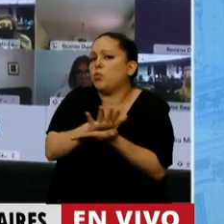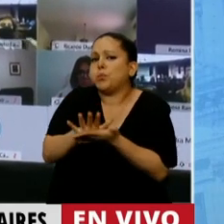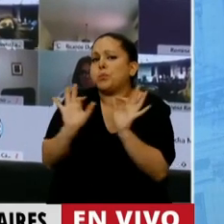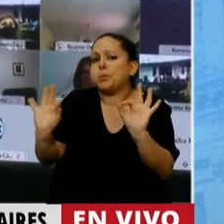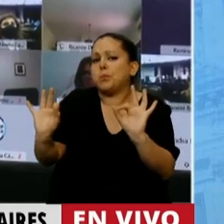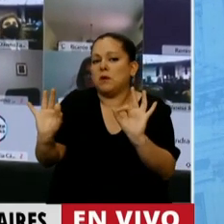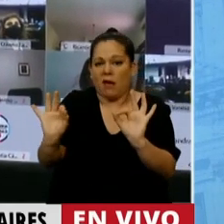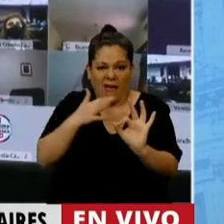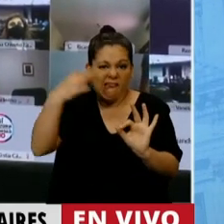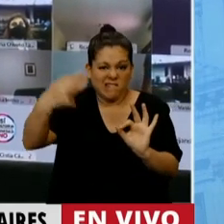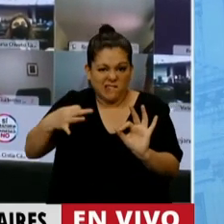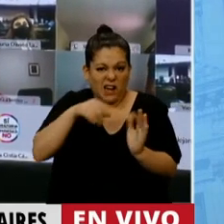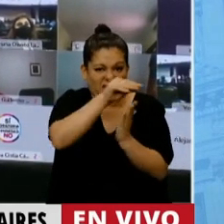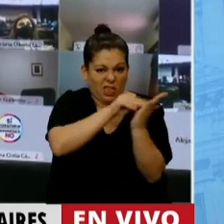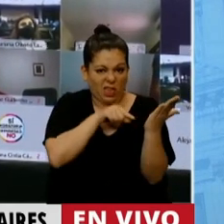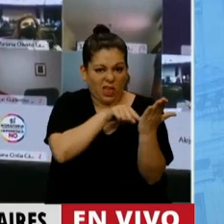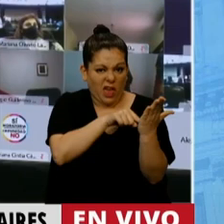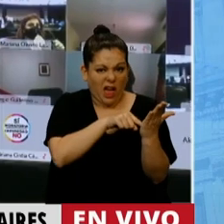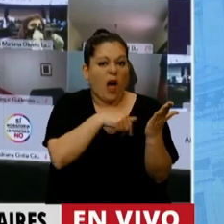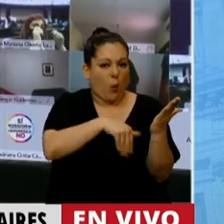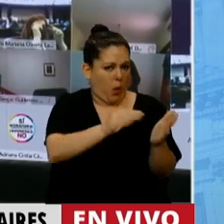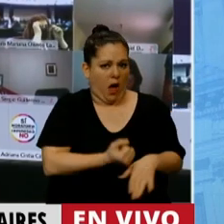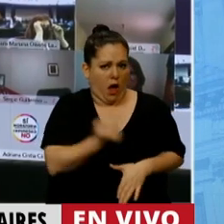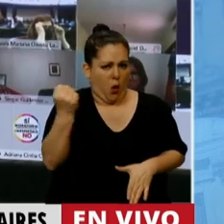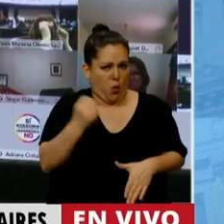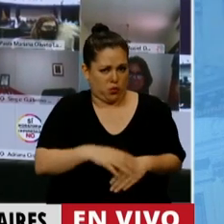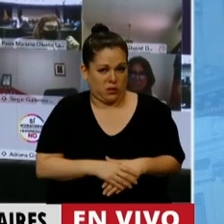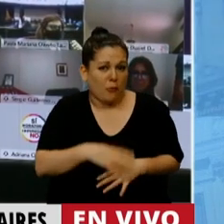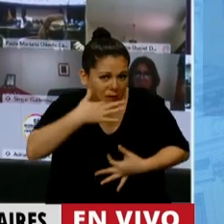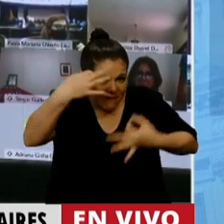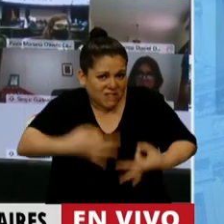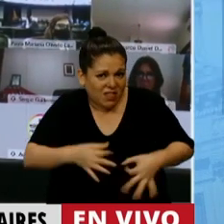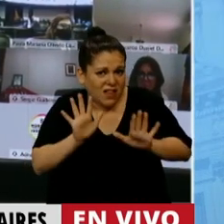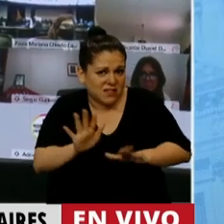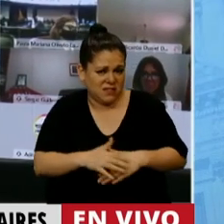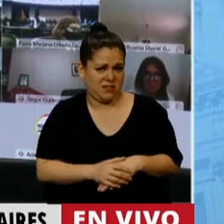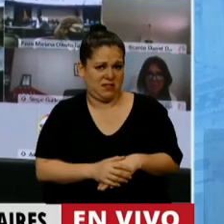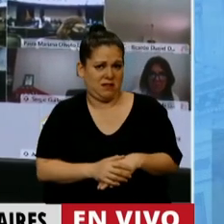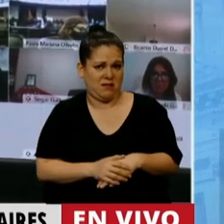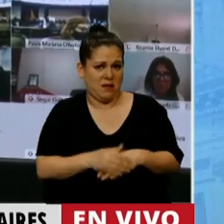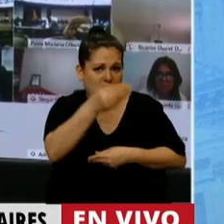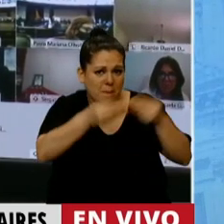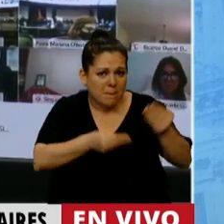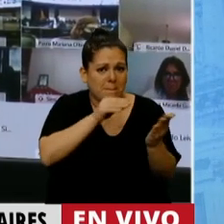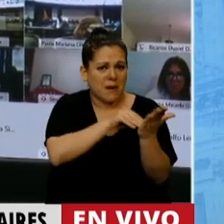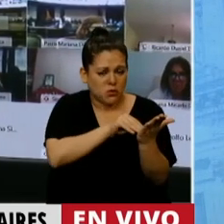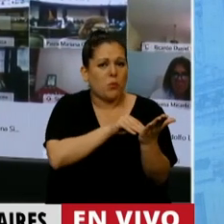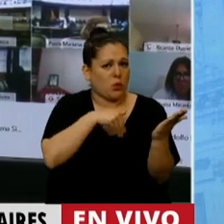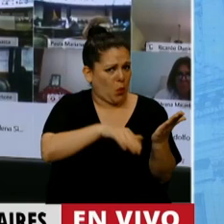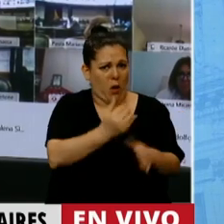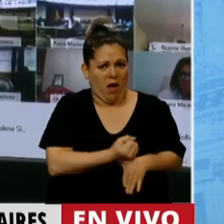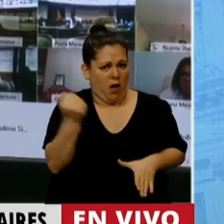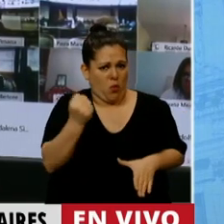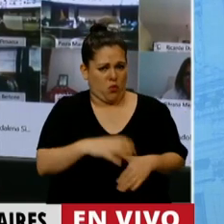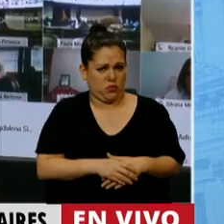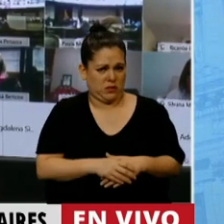han armado un compromiso para aplicar el ajuste, porque en definitiva de eso se trata este presupuesto. Entonces, esta es la primera